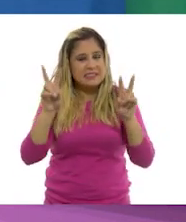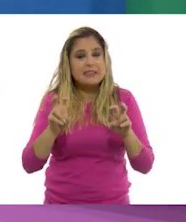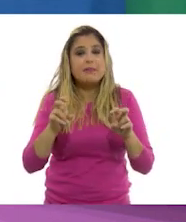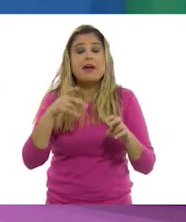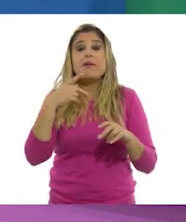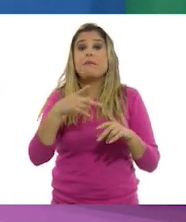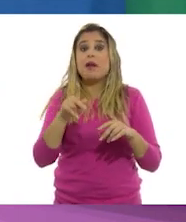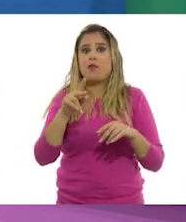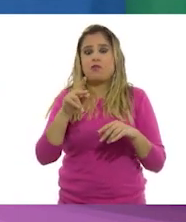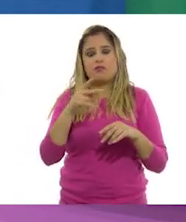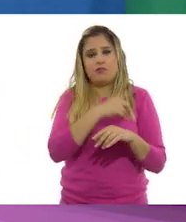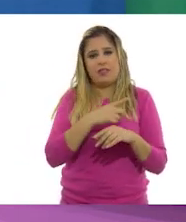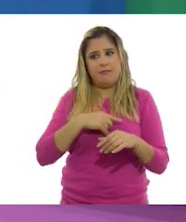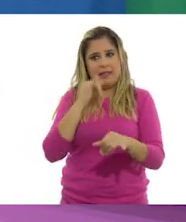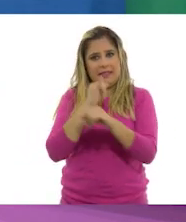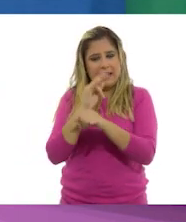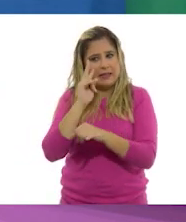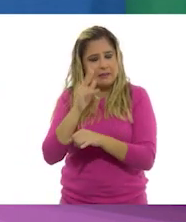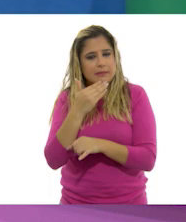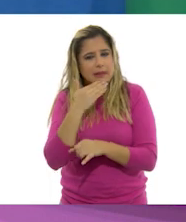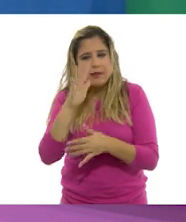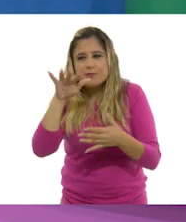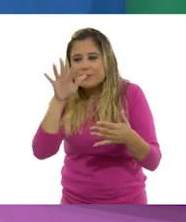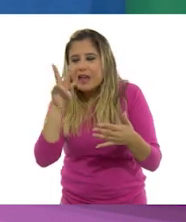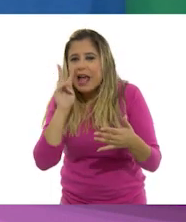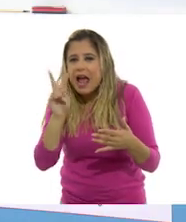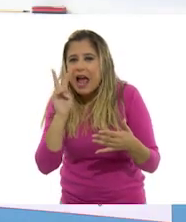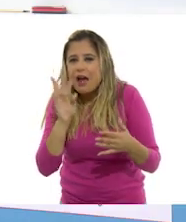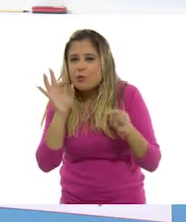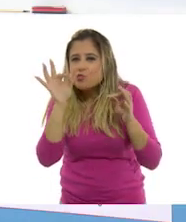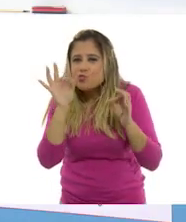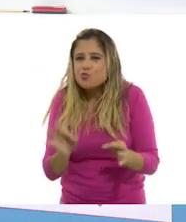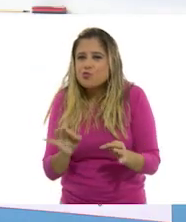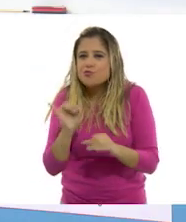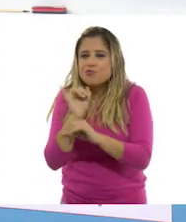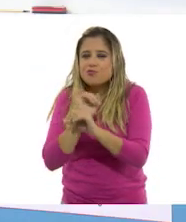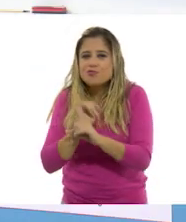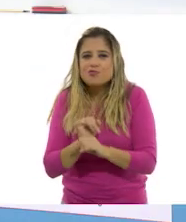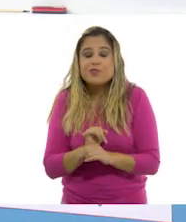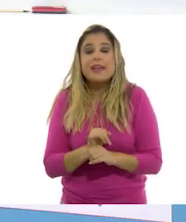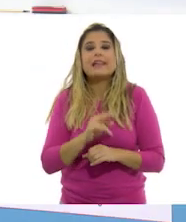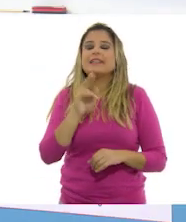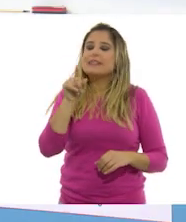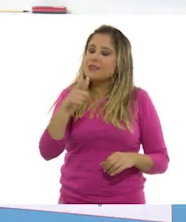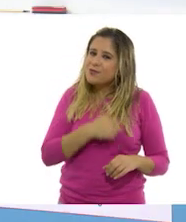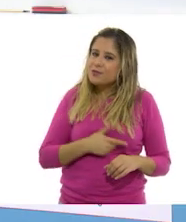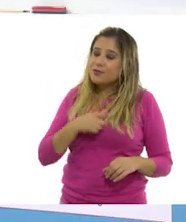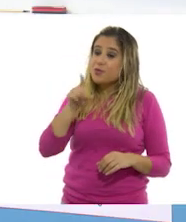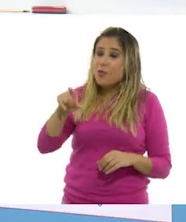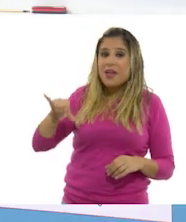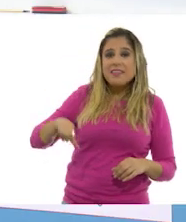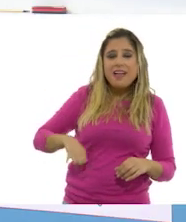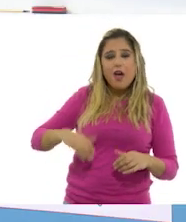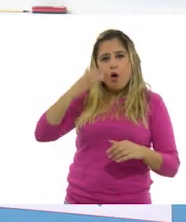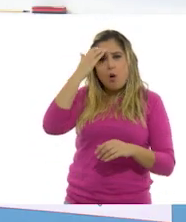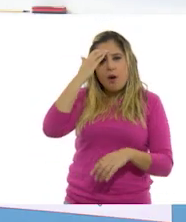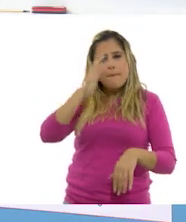el tema, pero en fuentes confiables, ¿eh? Muy bien, Raulito, me da mucho gusto que estés interesado en